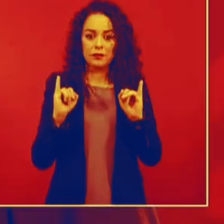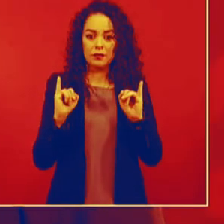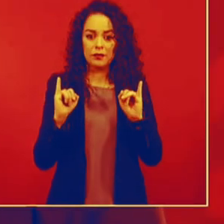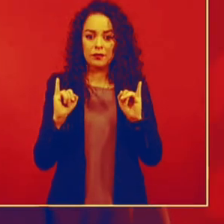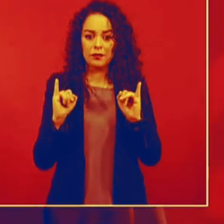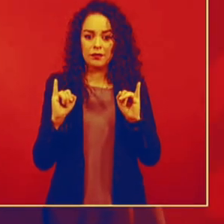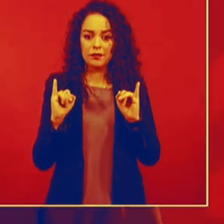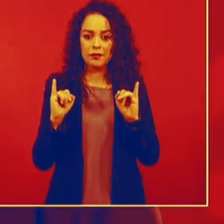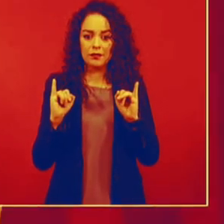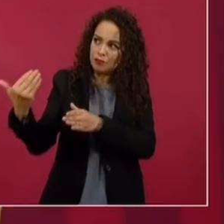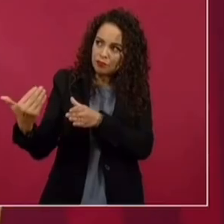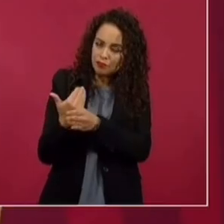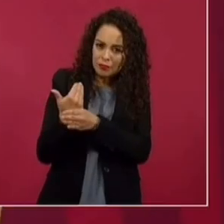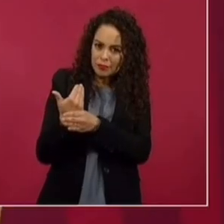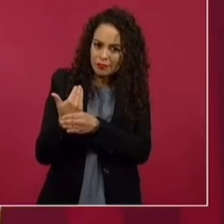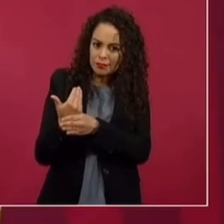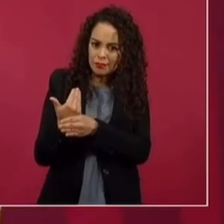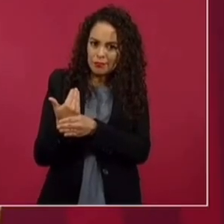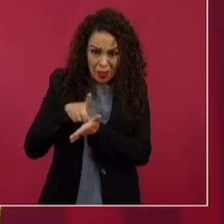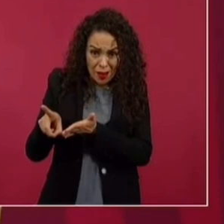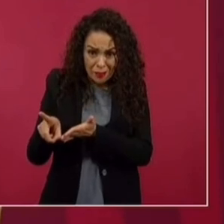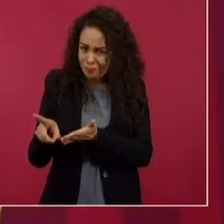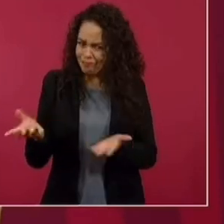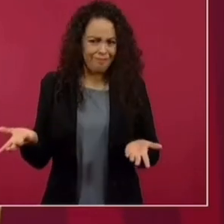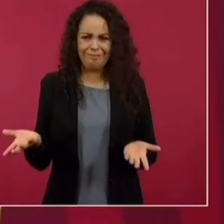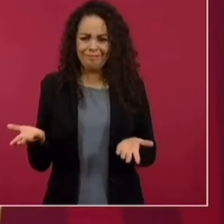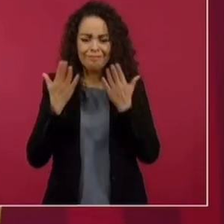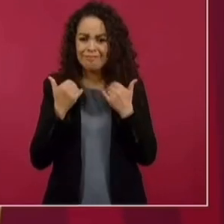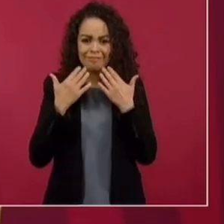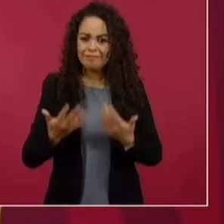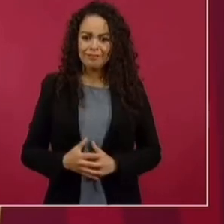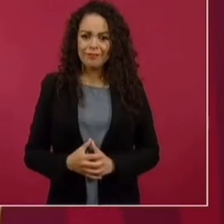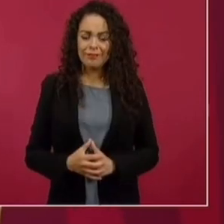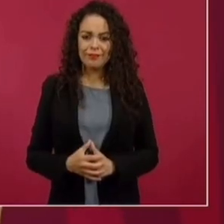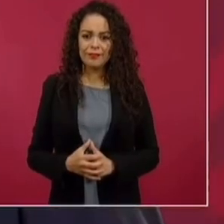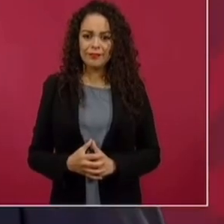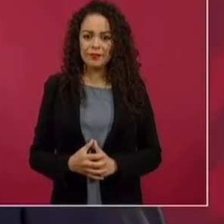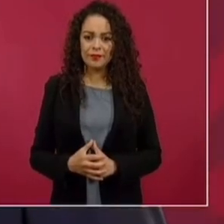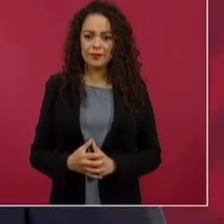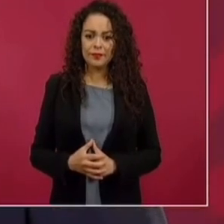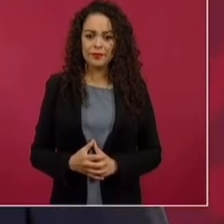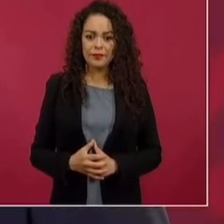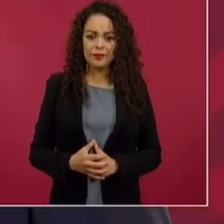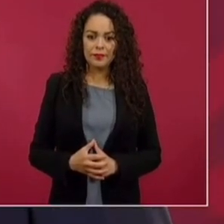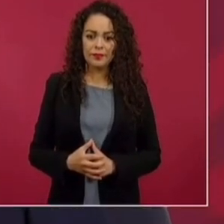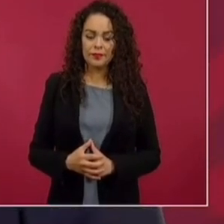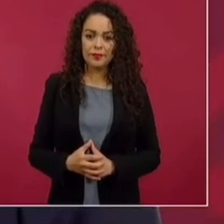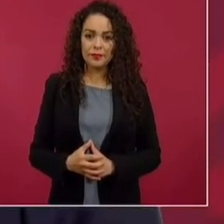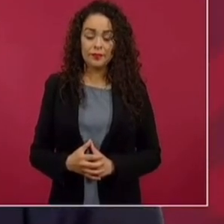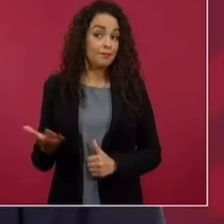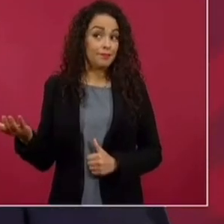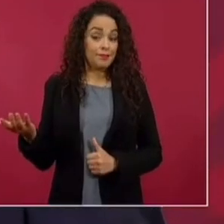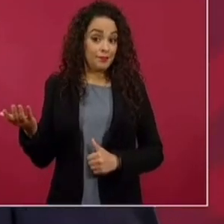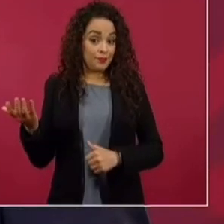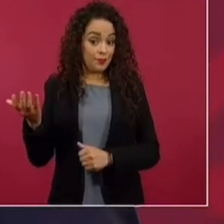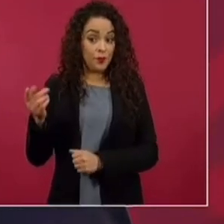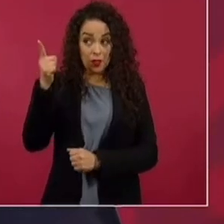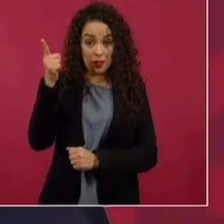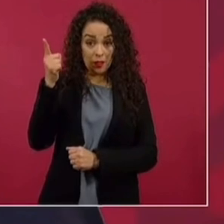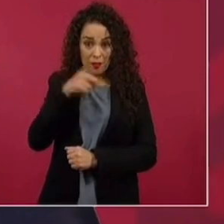soberano, ¿por qué son injerencistas? ¿Quién les da derecho? ¿Qué no se olvidan? ¿Qué sé de que aquí,